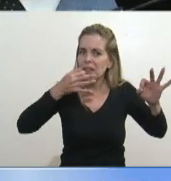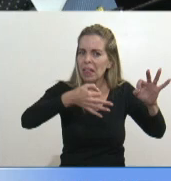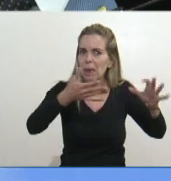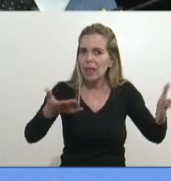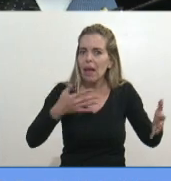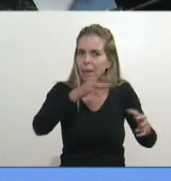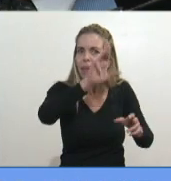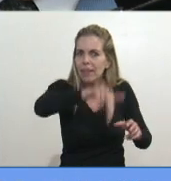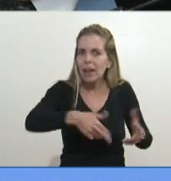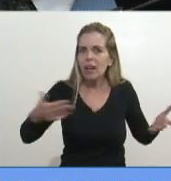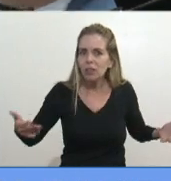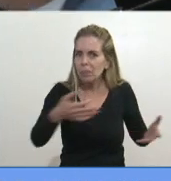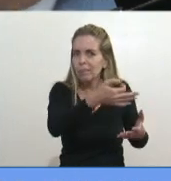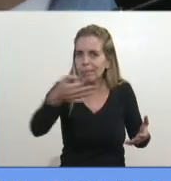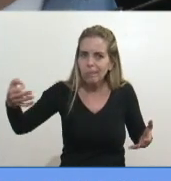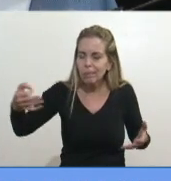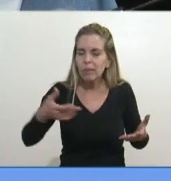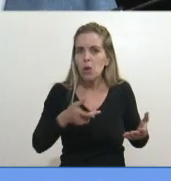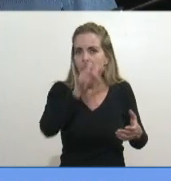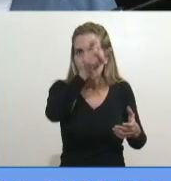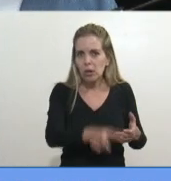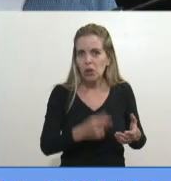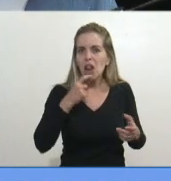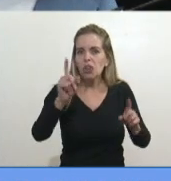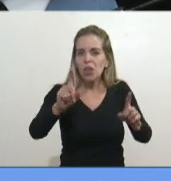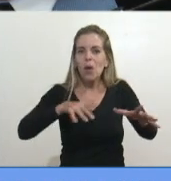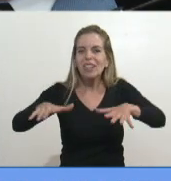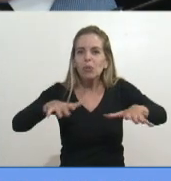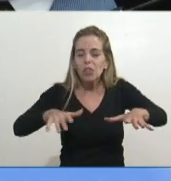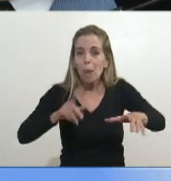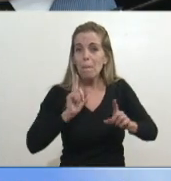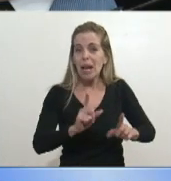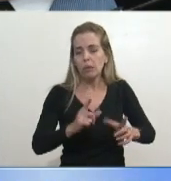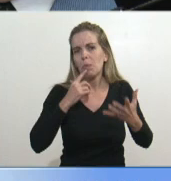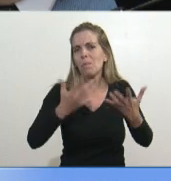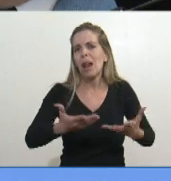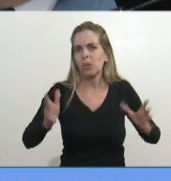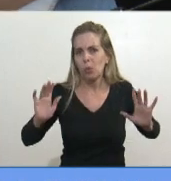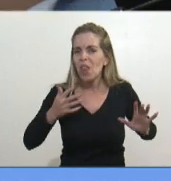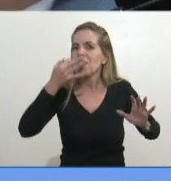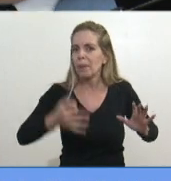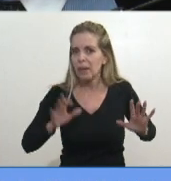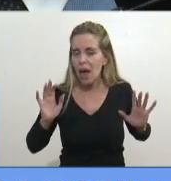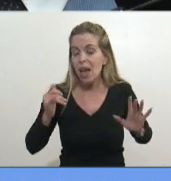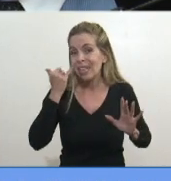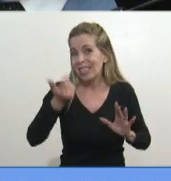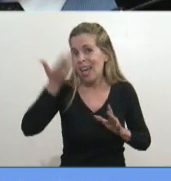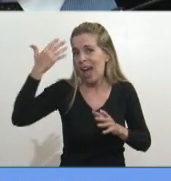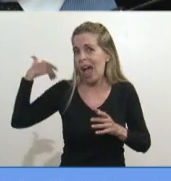ser muy pelotudo, dice, para no darse cuenta. Porque lo venimos advirtiendo hace cuánto tiempo, dice. Bueno, ya llegó, ya está pasando.